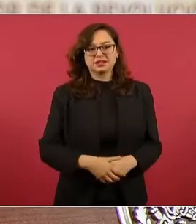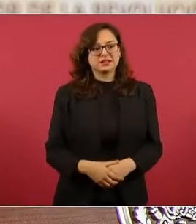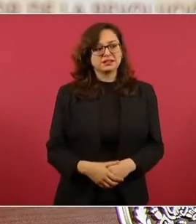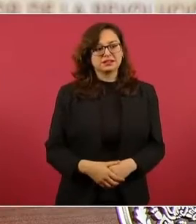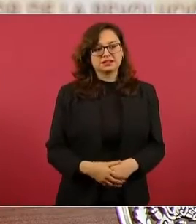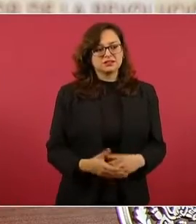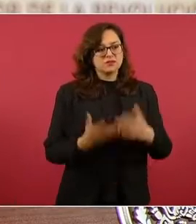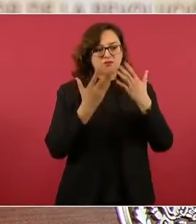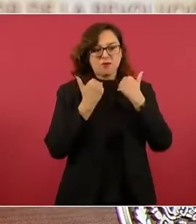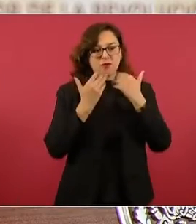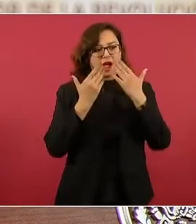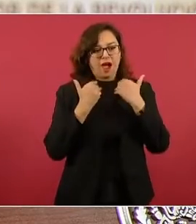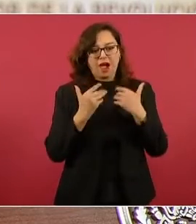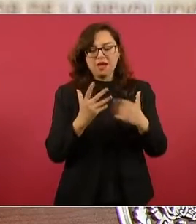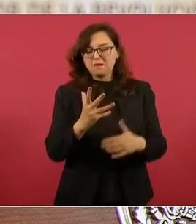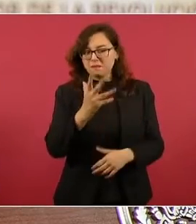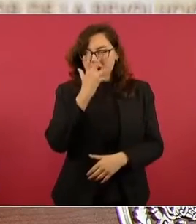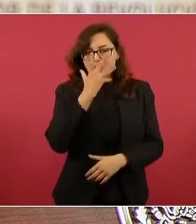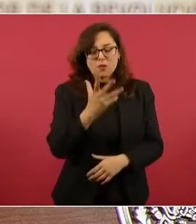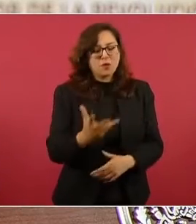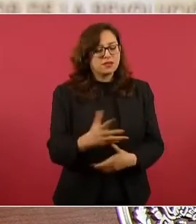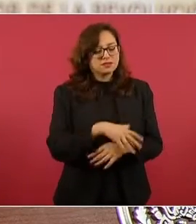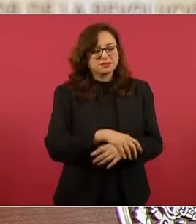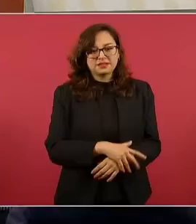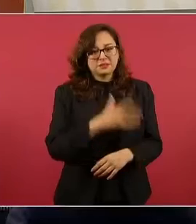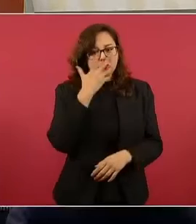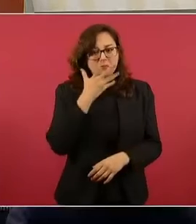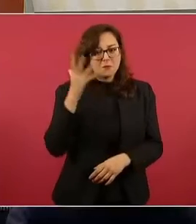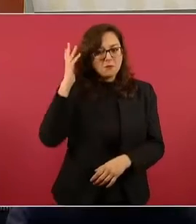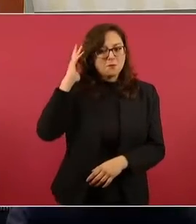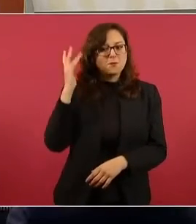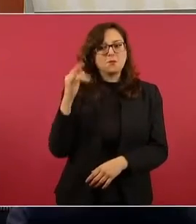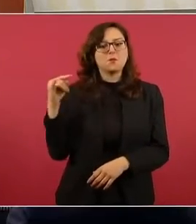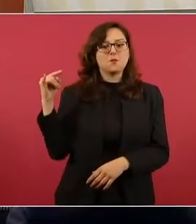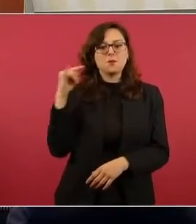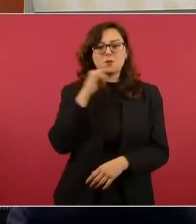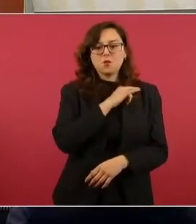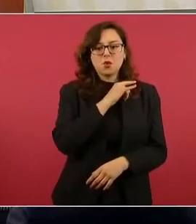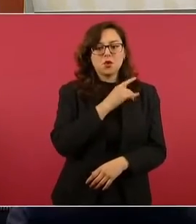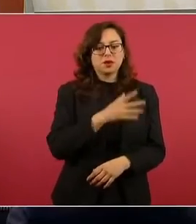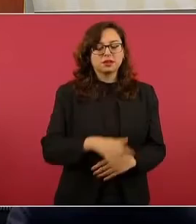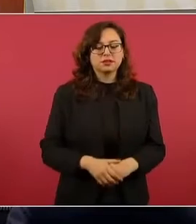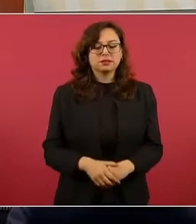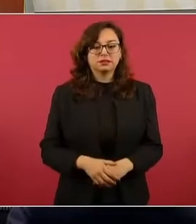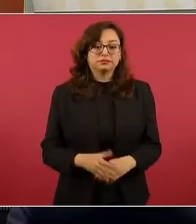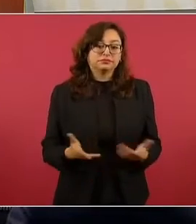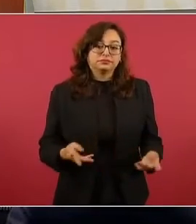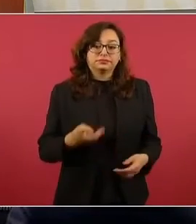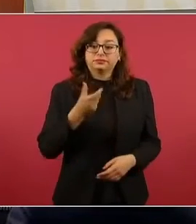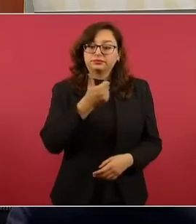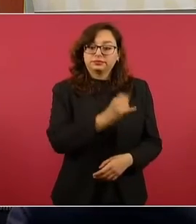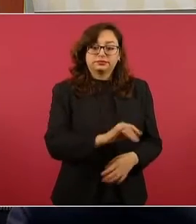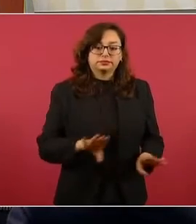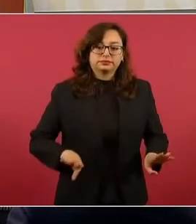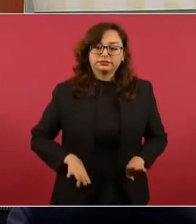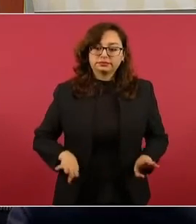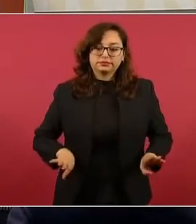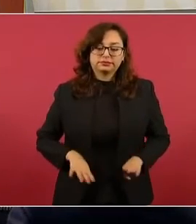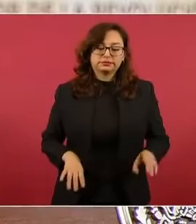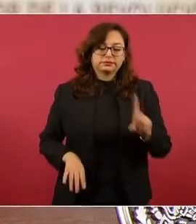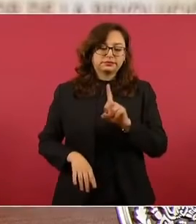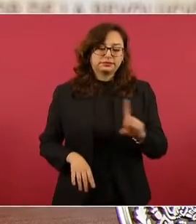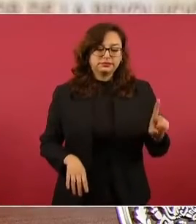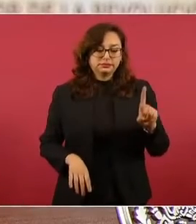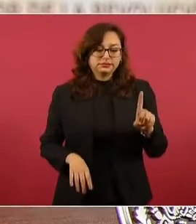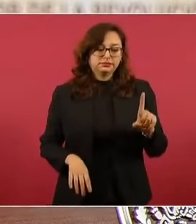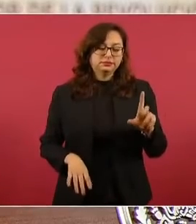cinismo, de la hipocresía, porque así es la derecha. Ya lo hemos dicho muchas veces,